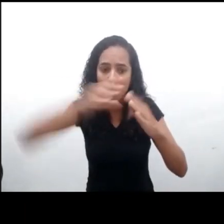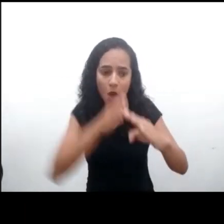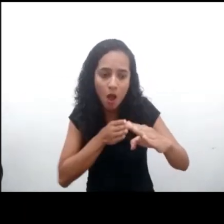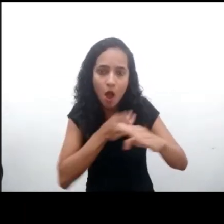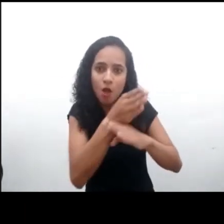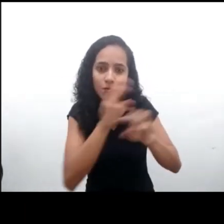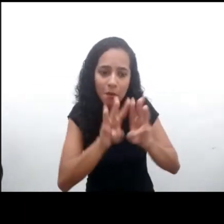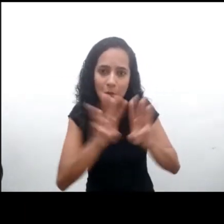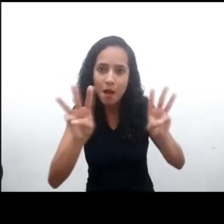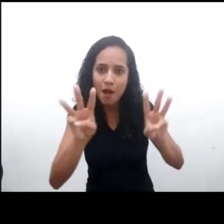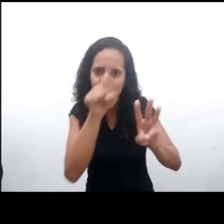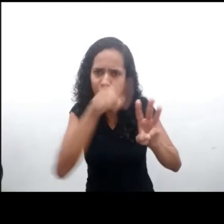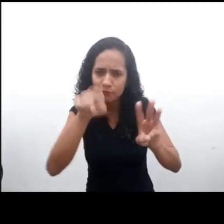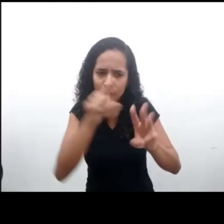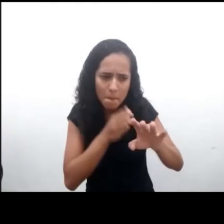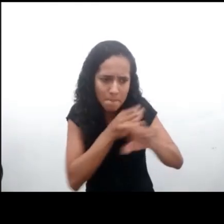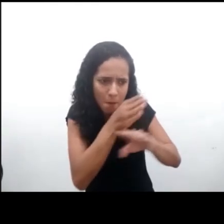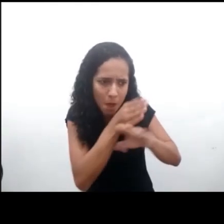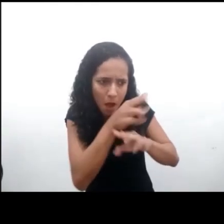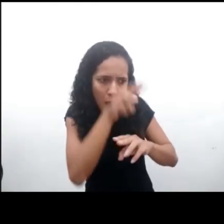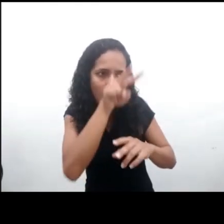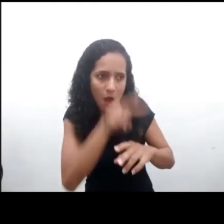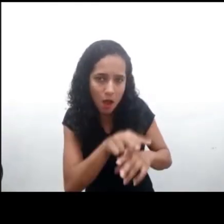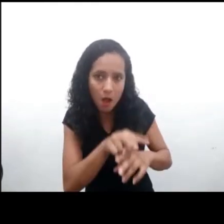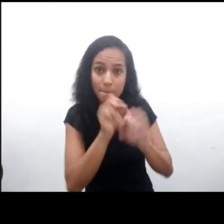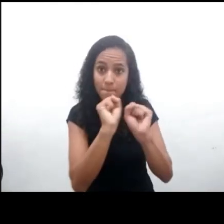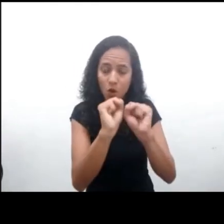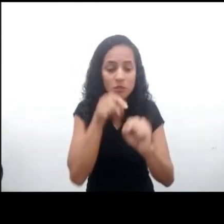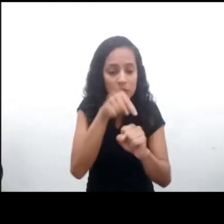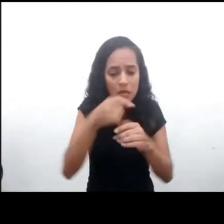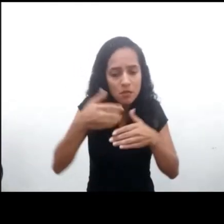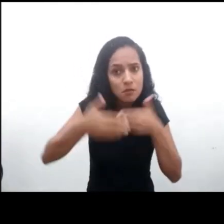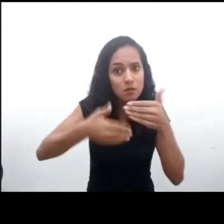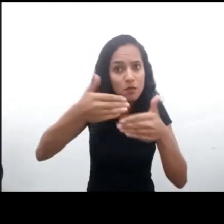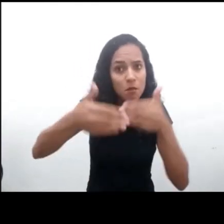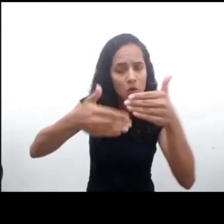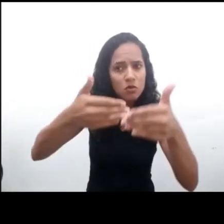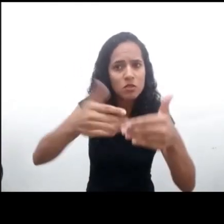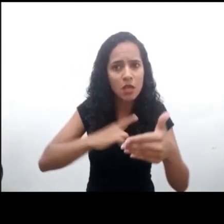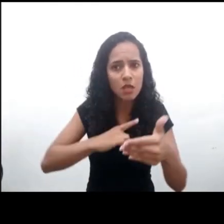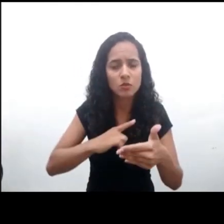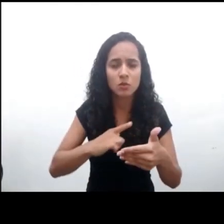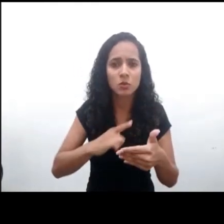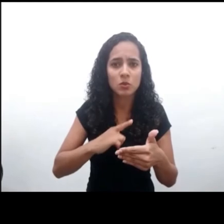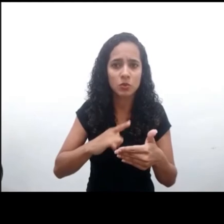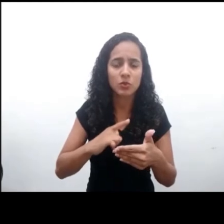Y también que este proceso contó, como no podía ser de otra forma, con la opinión y la participación